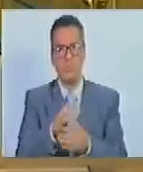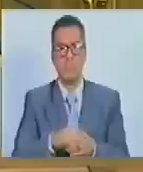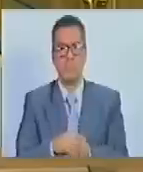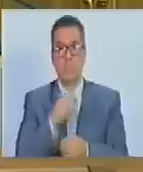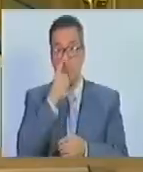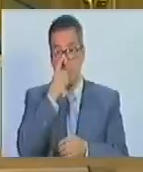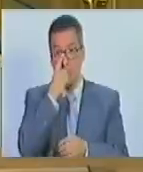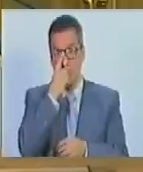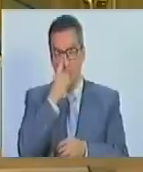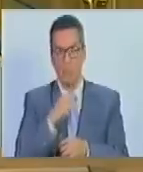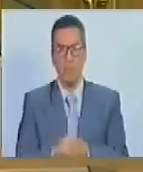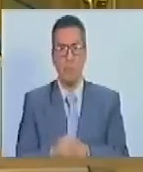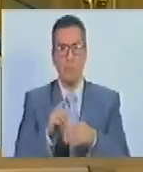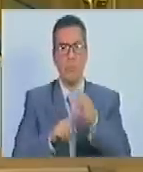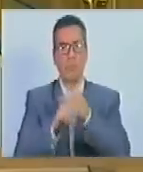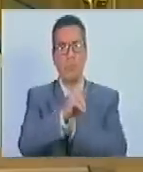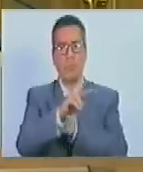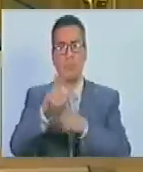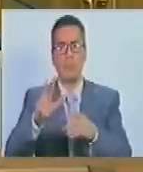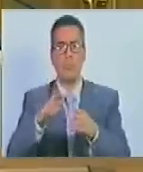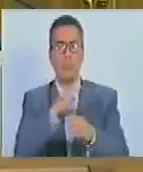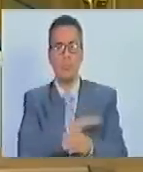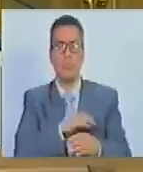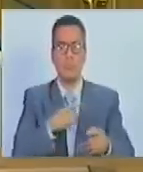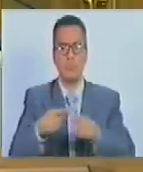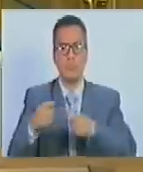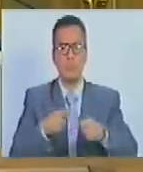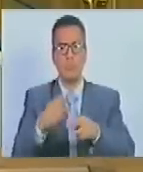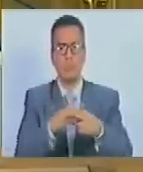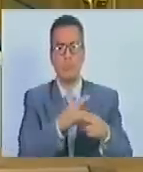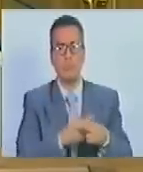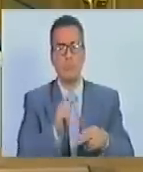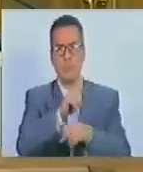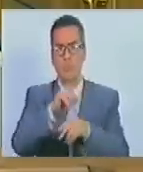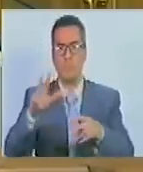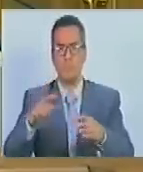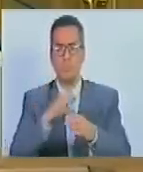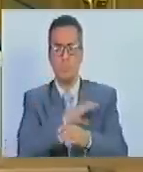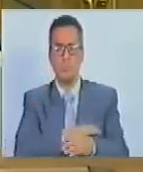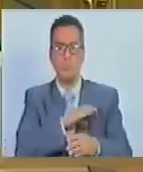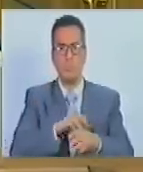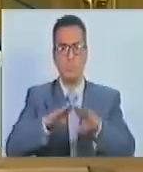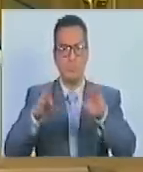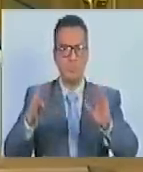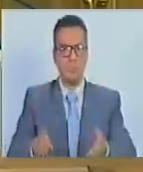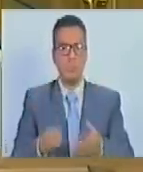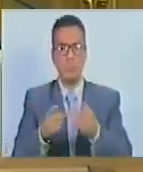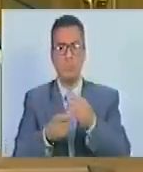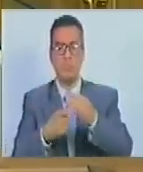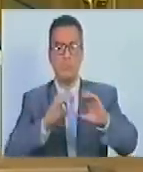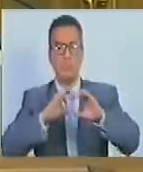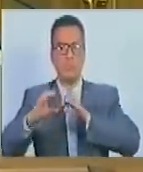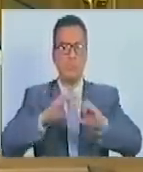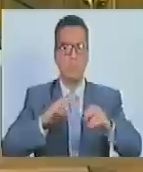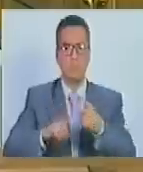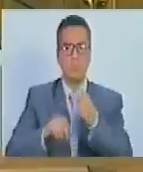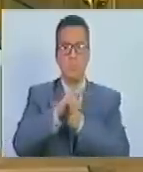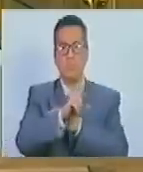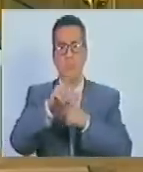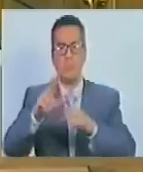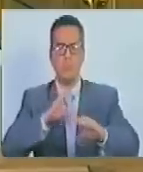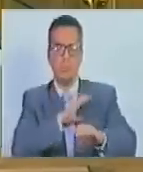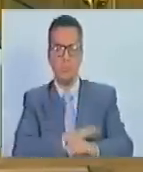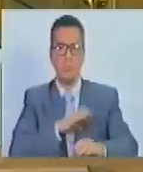23. Comité de Gestión de Riesgo, 24. Comité de Mesa Técnica de Telecomunicaciones, 25.